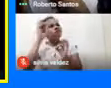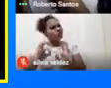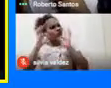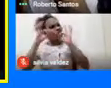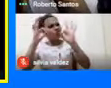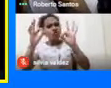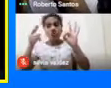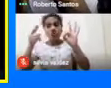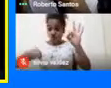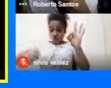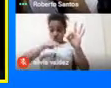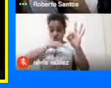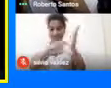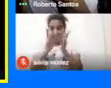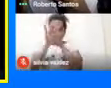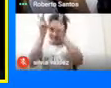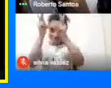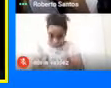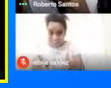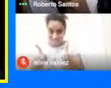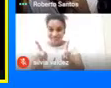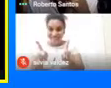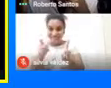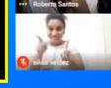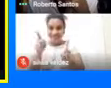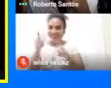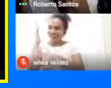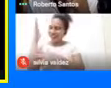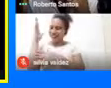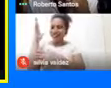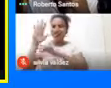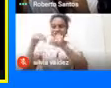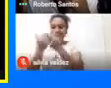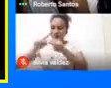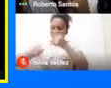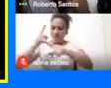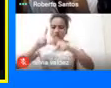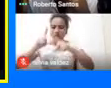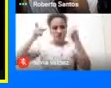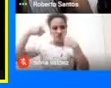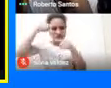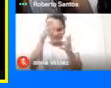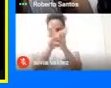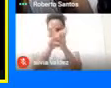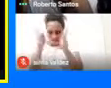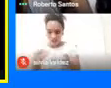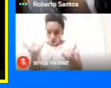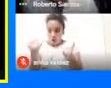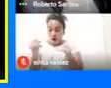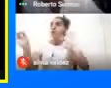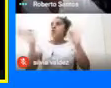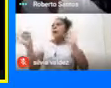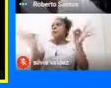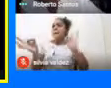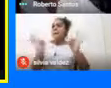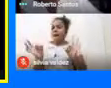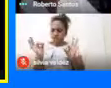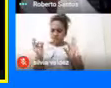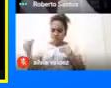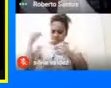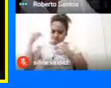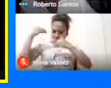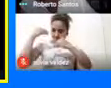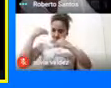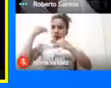Que nuestros estudiantes De la cátedra De colegios Amigos del turismo Estos chicos Que se están preparando Se pueden